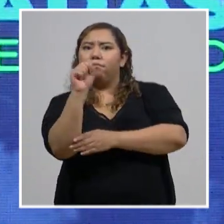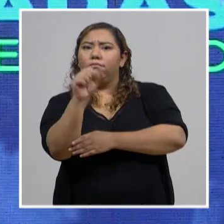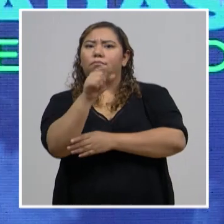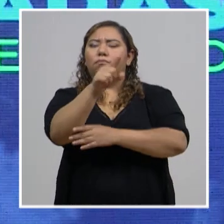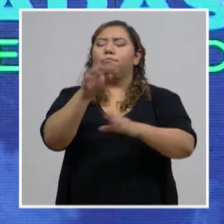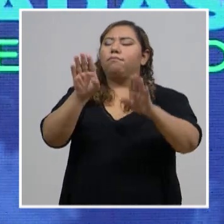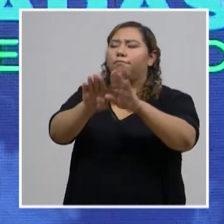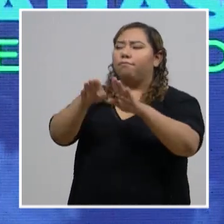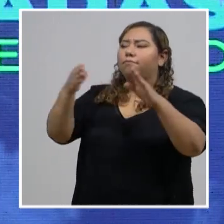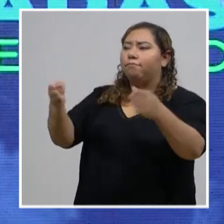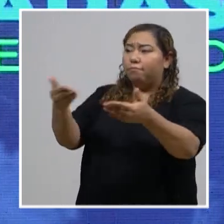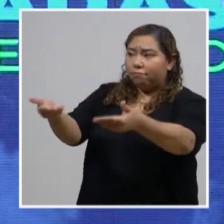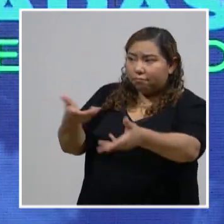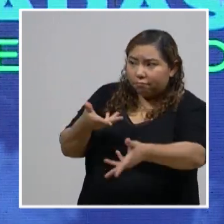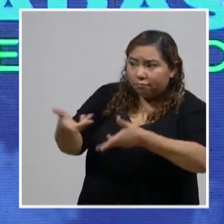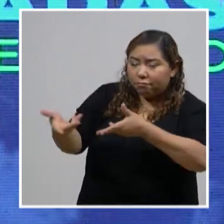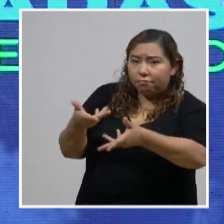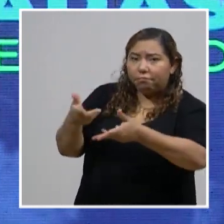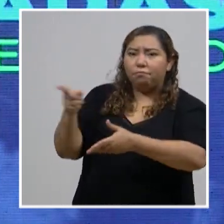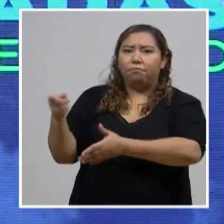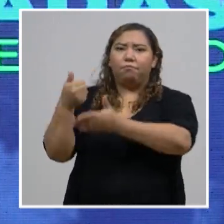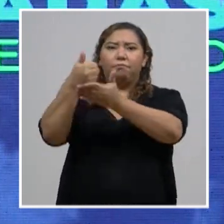brigadas contra el COVID-19.